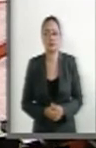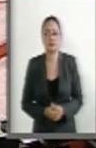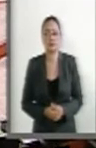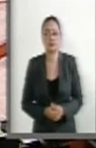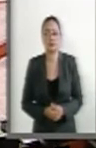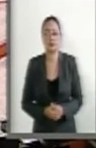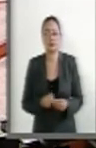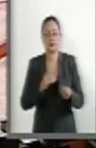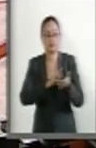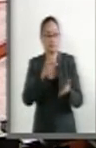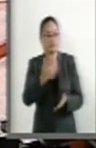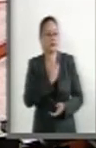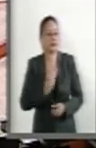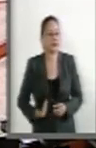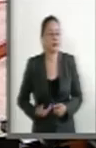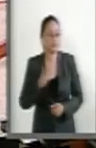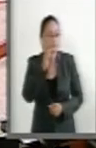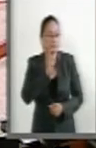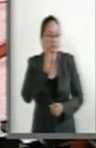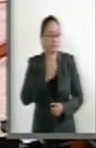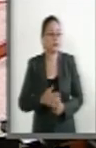Muchas gracias, presidenta.